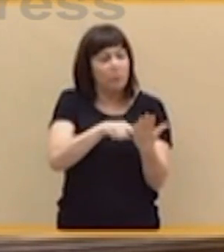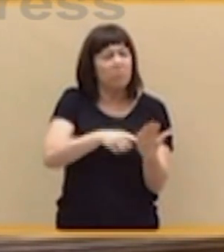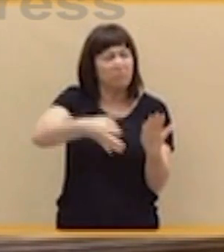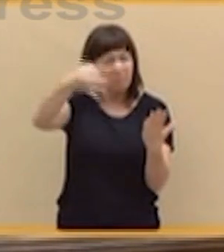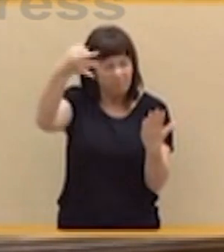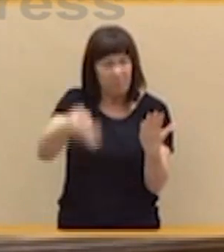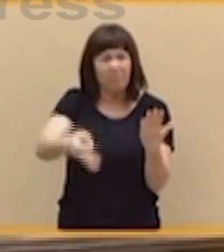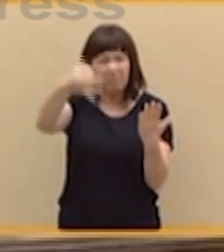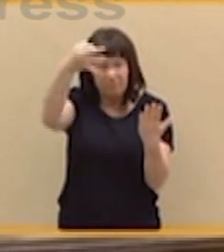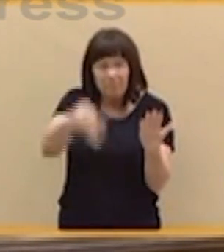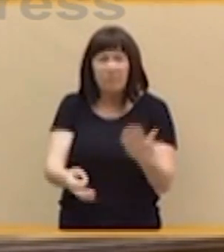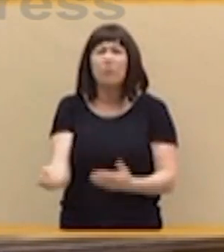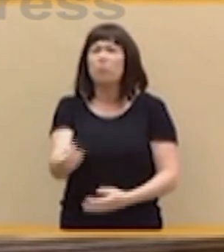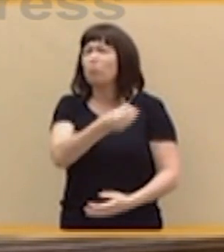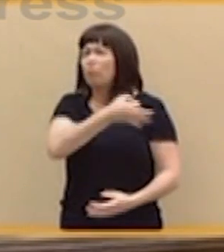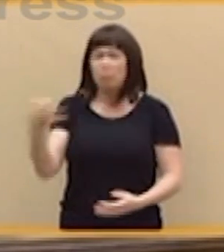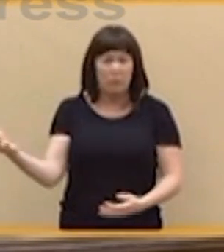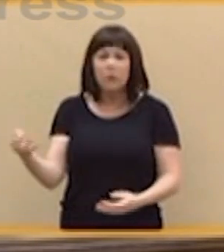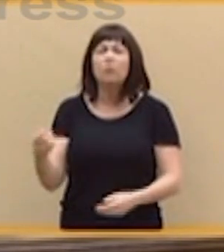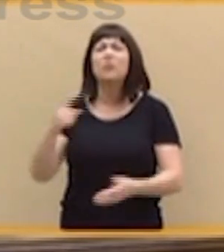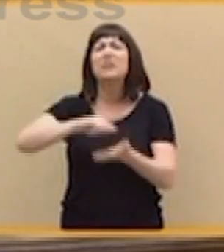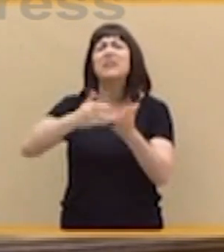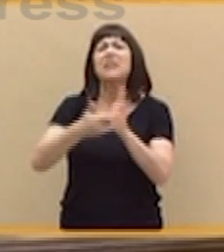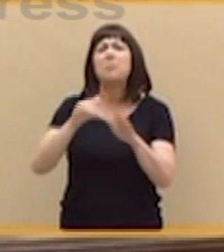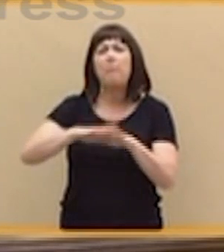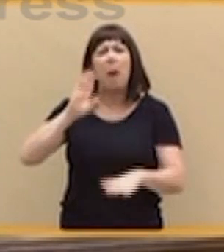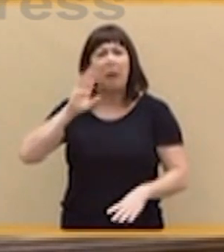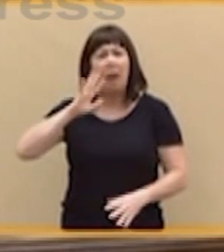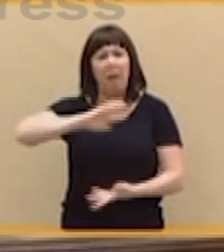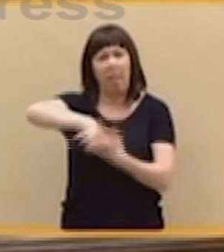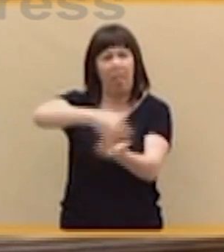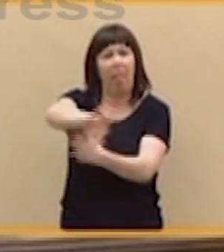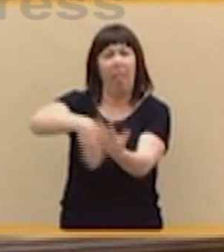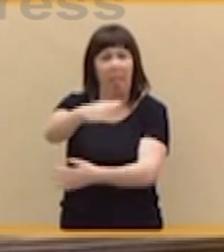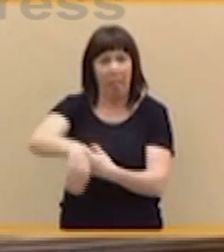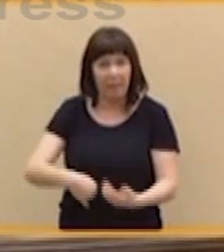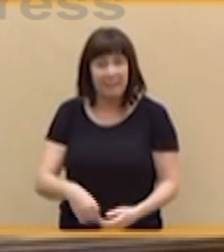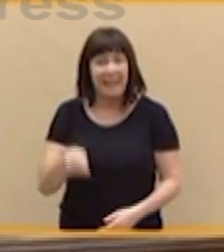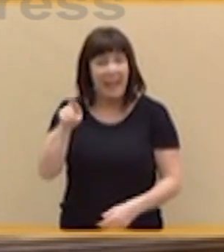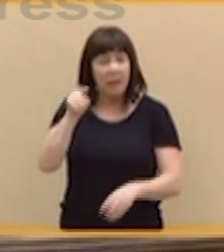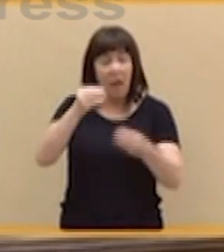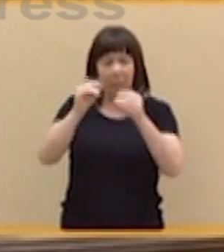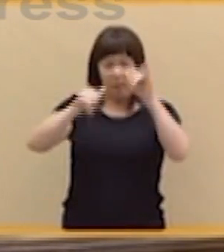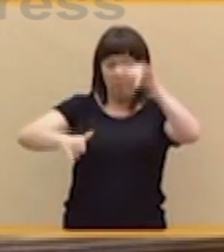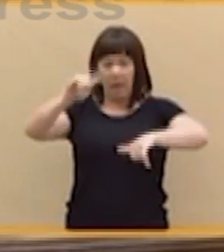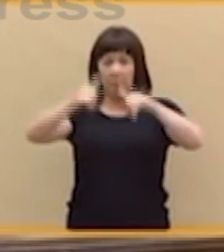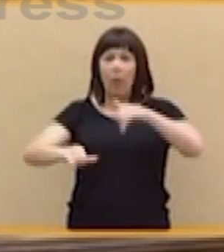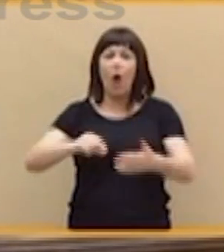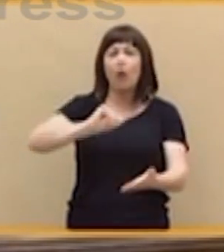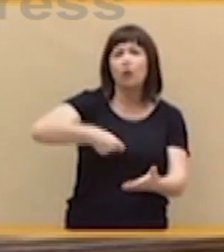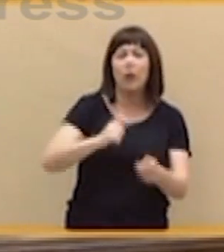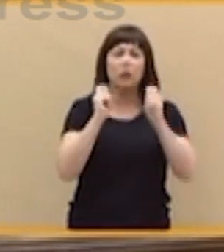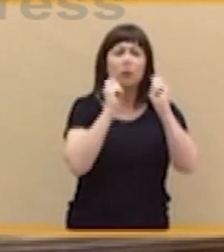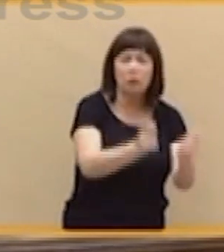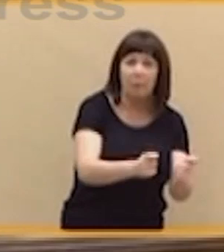sistema de corrupción institucional, mediante la manipulación de la contratación pública central, autonómica